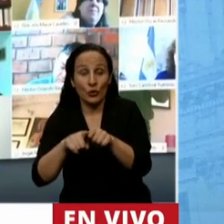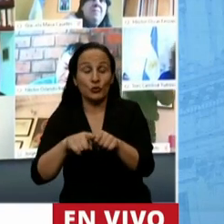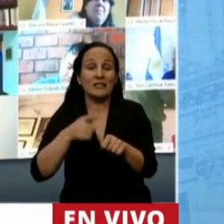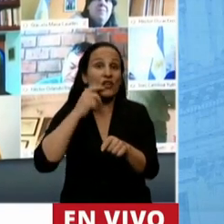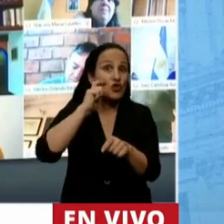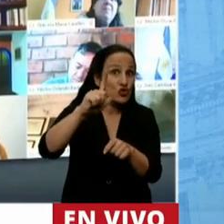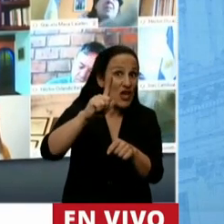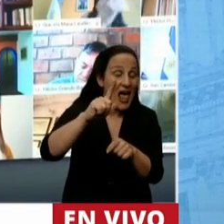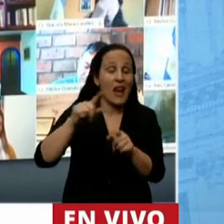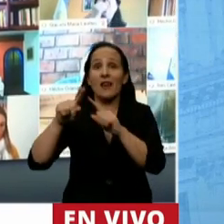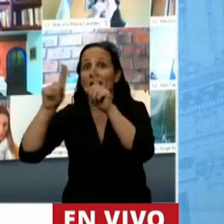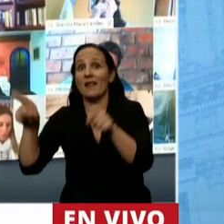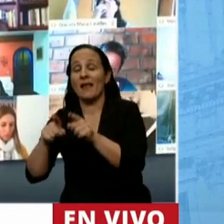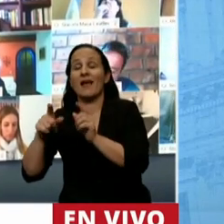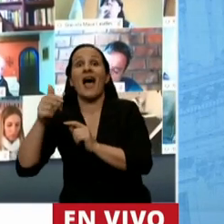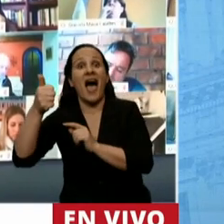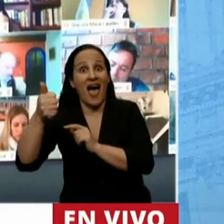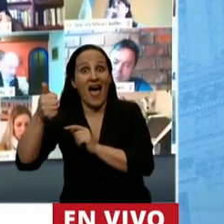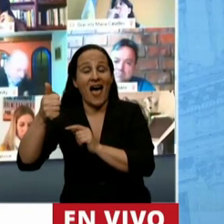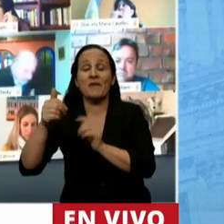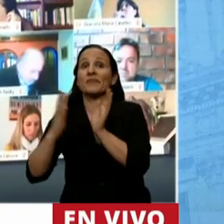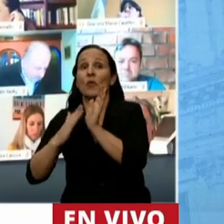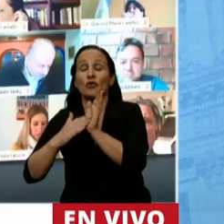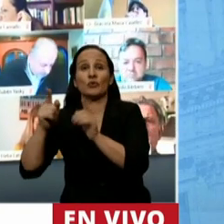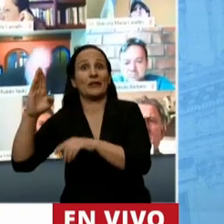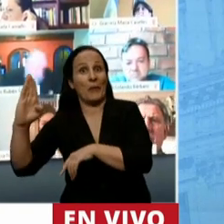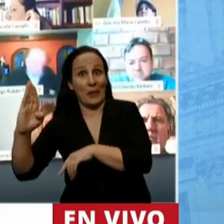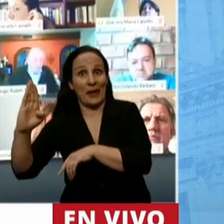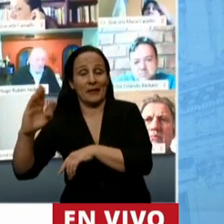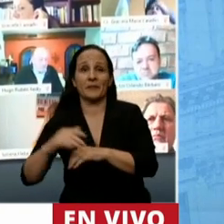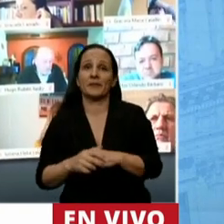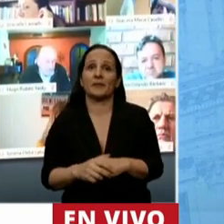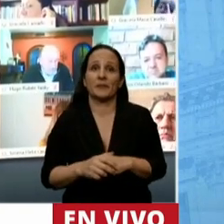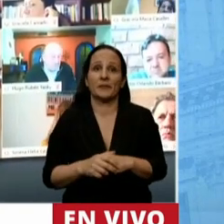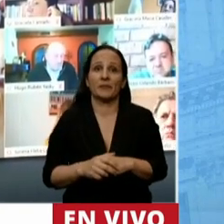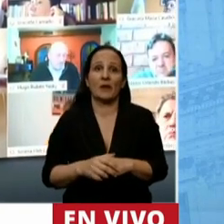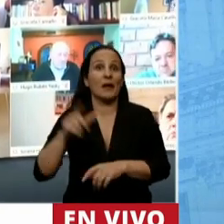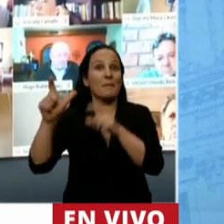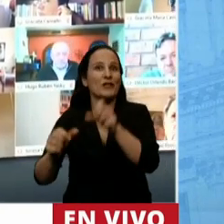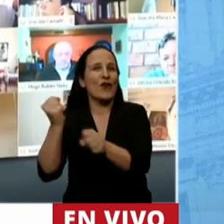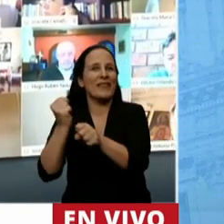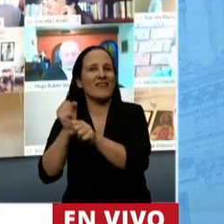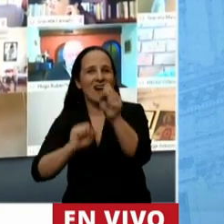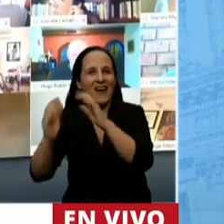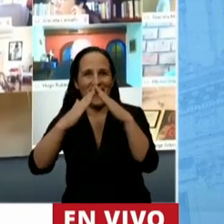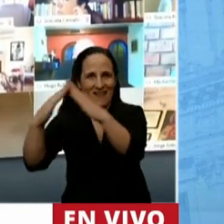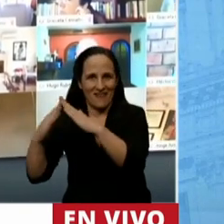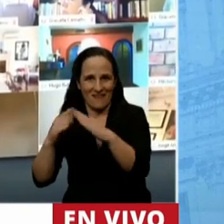categorías monotributistas categoría A categoría B y trabajadoras de casas particulares